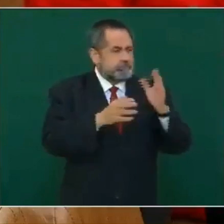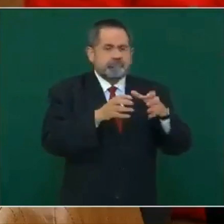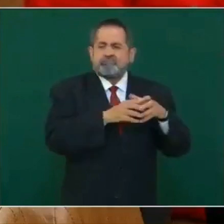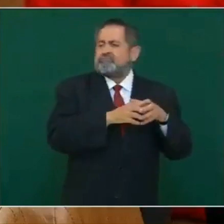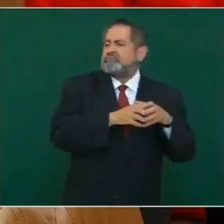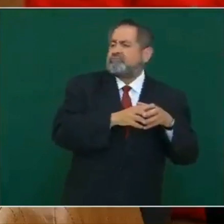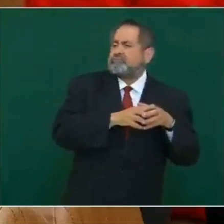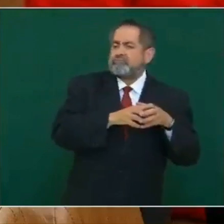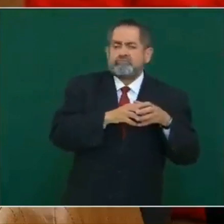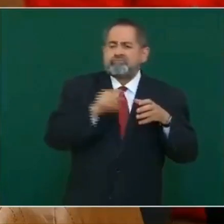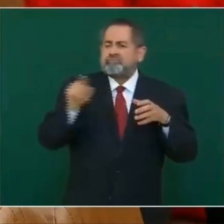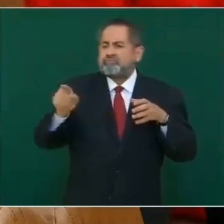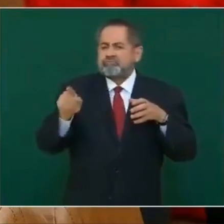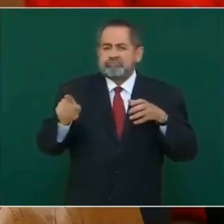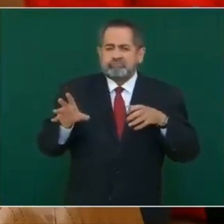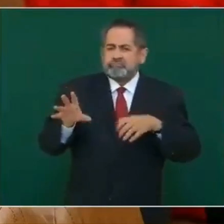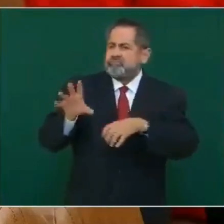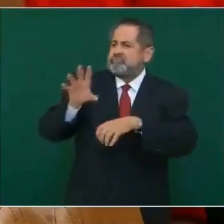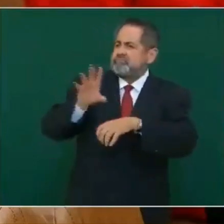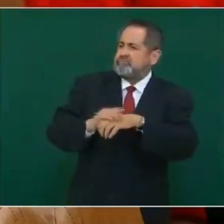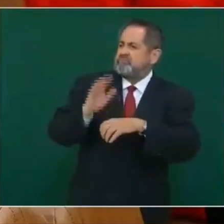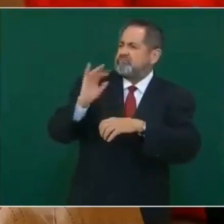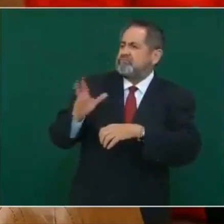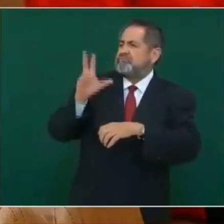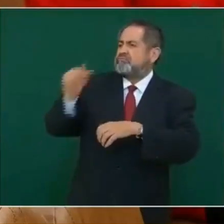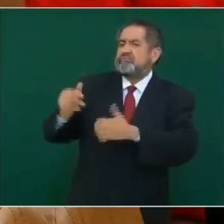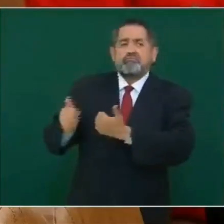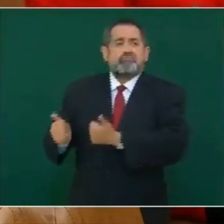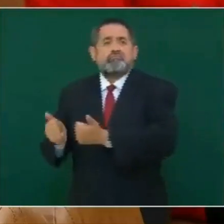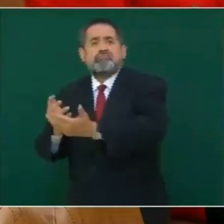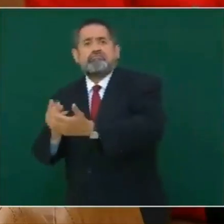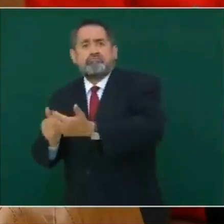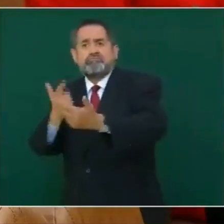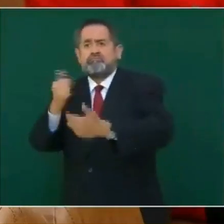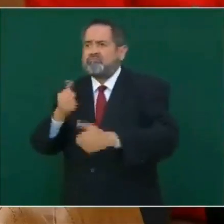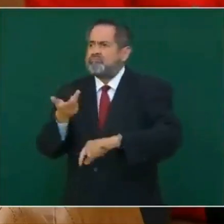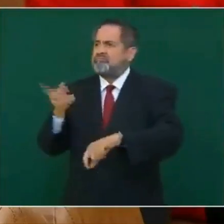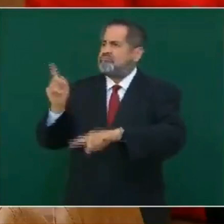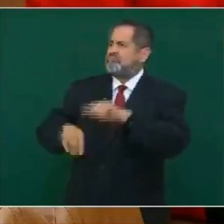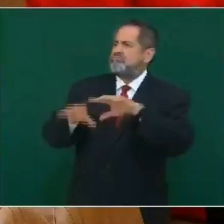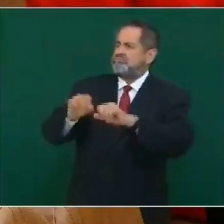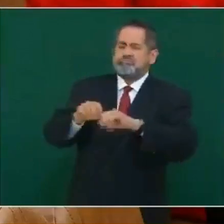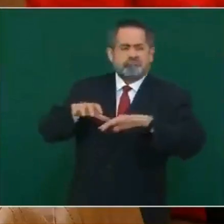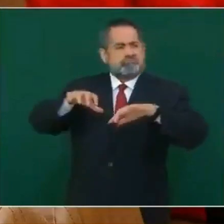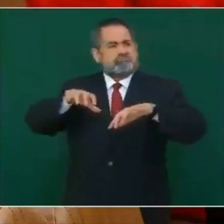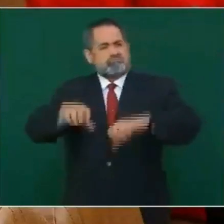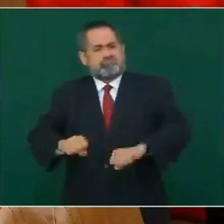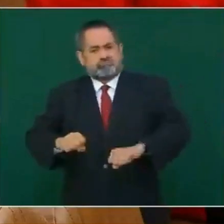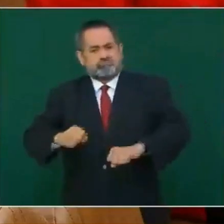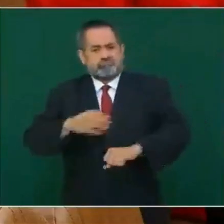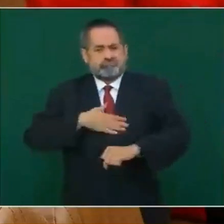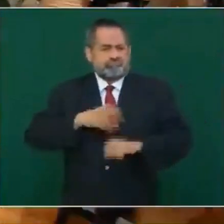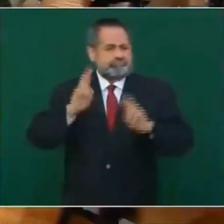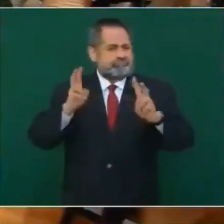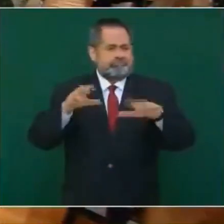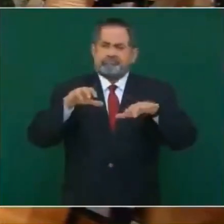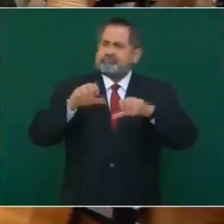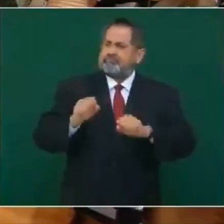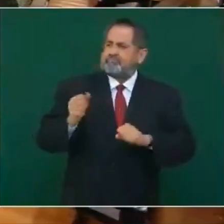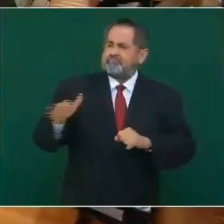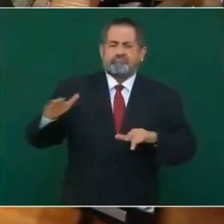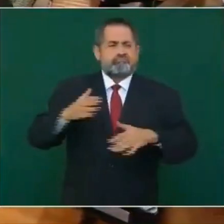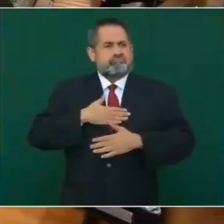ocurrió quitar el permiso para que las empresas que distribuyen gas lo repartan y ellos han puesto como una especie de empresa